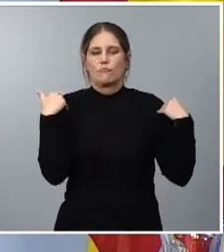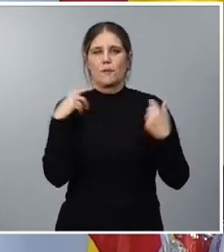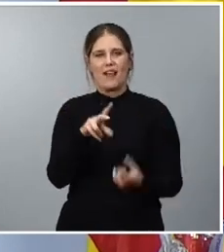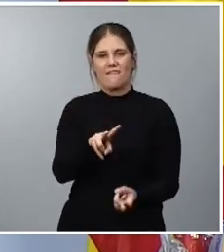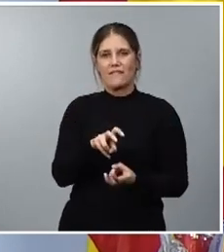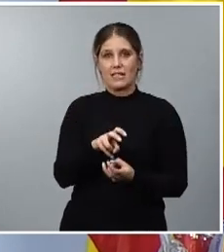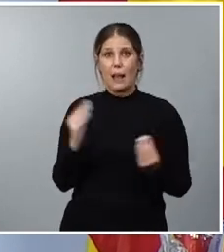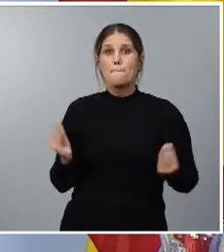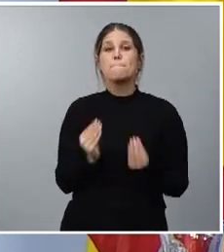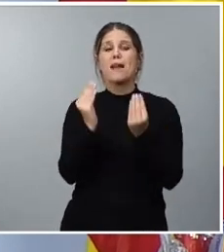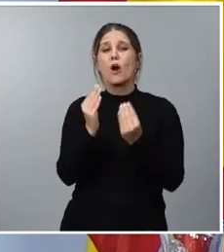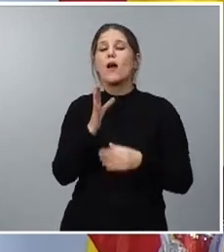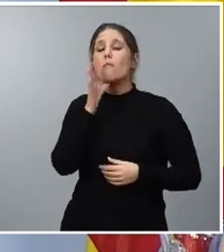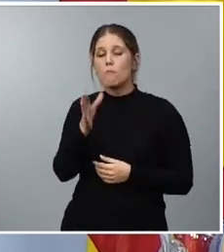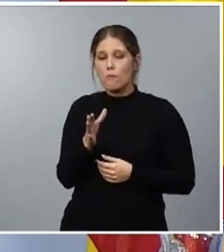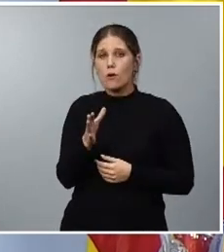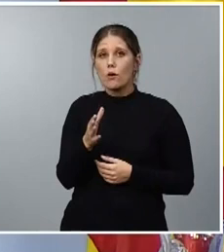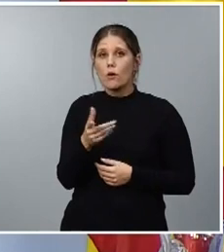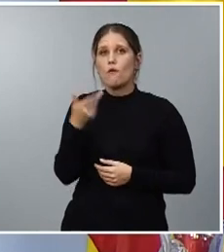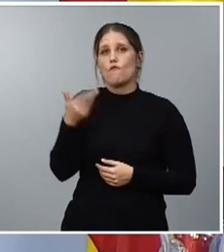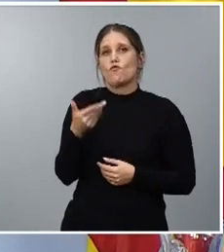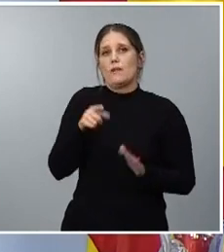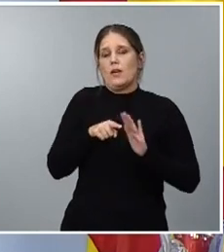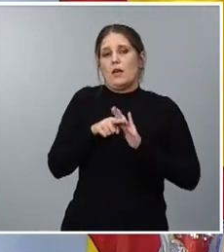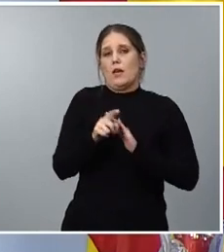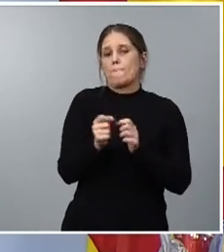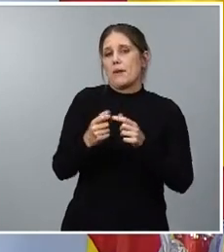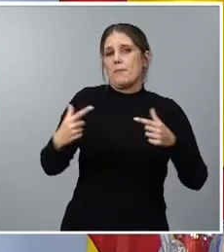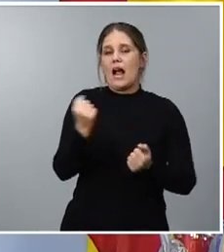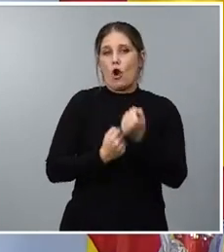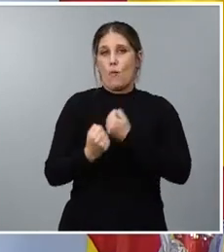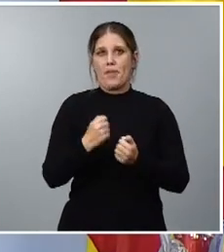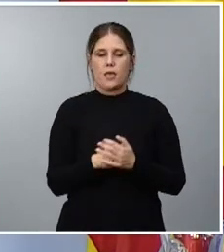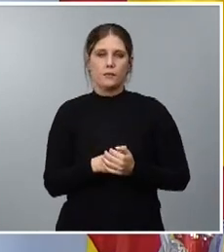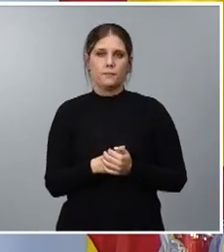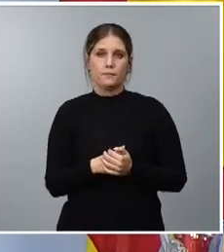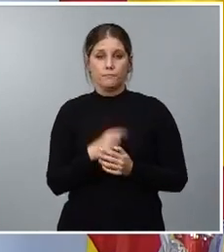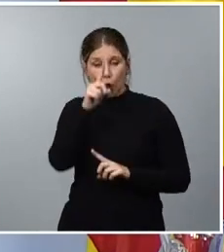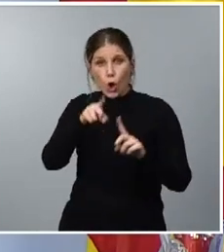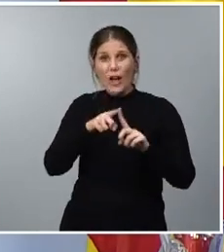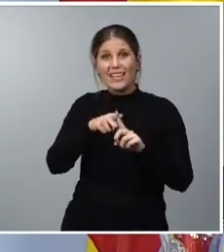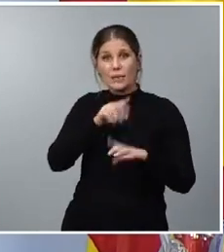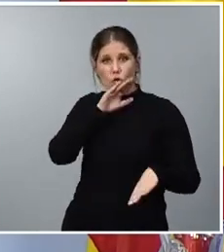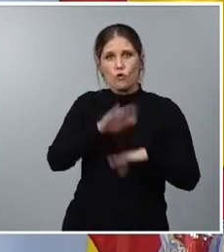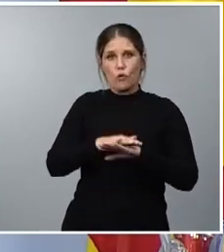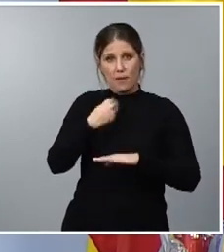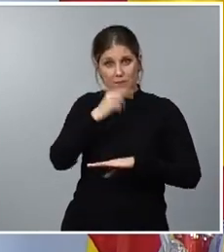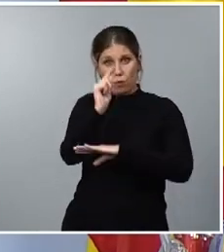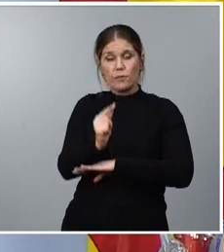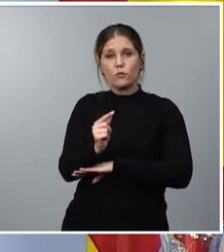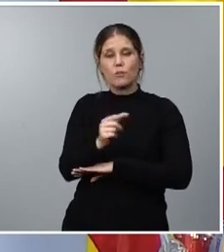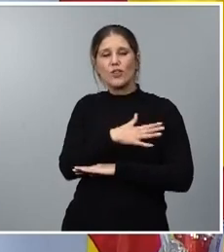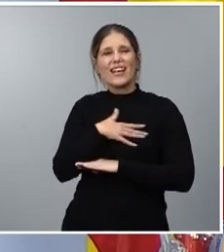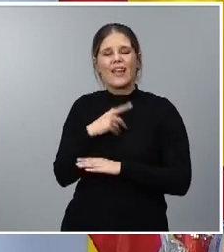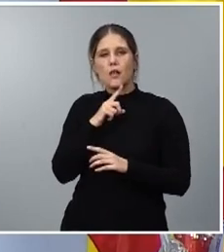explica como digo fundamentalmente por el crecimiento económico nuestro objetivo que se cumple con este presupuesto es tener unas